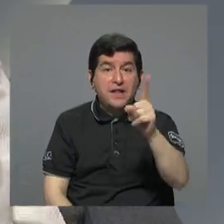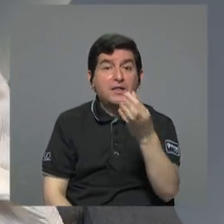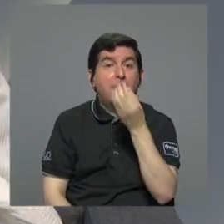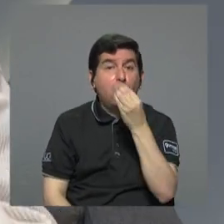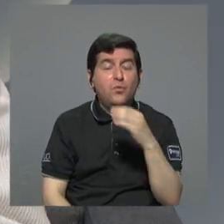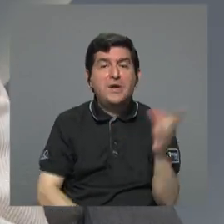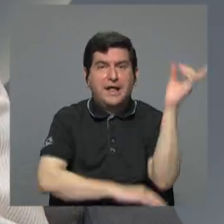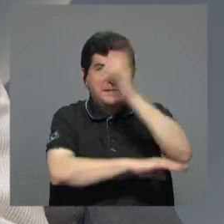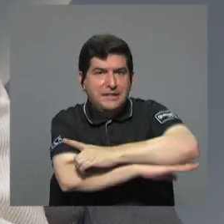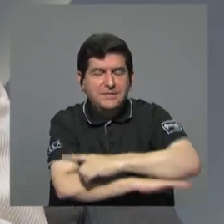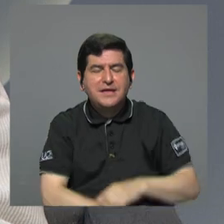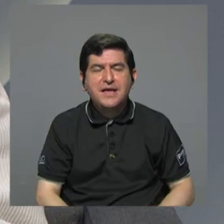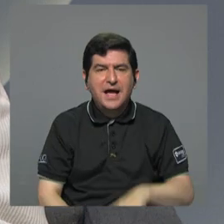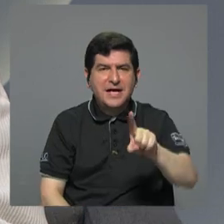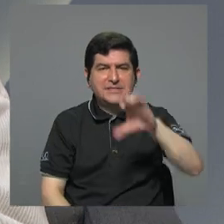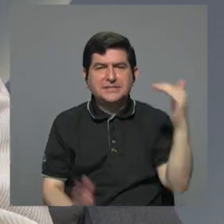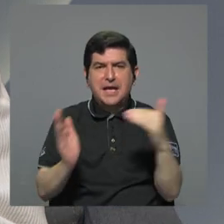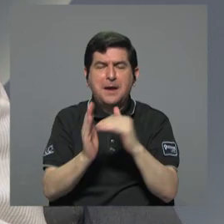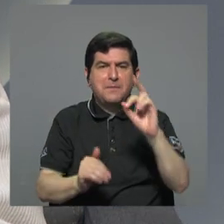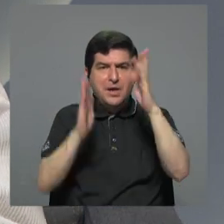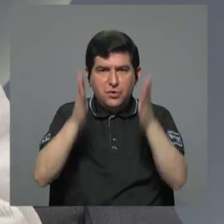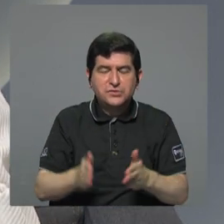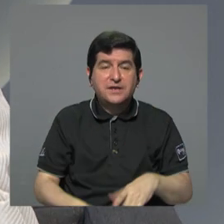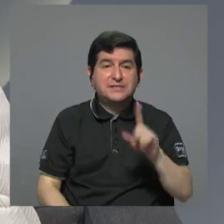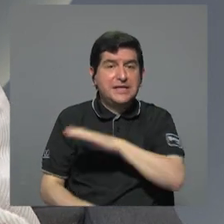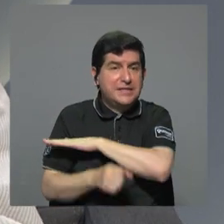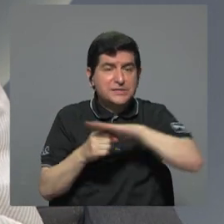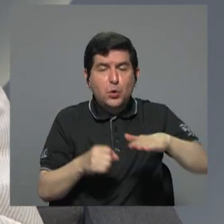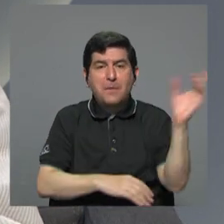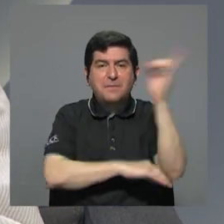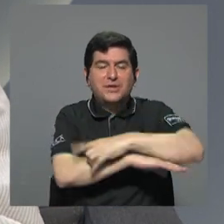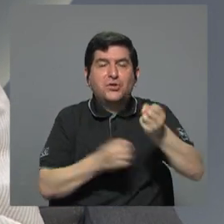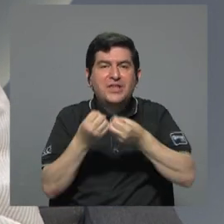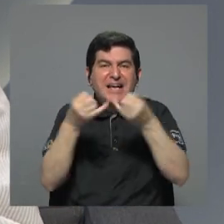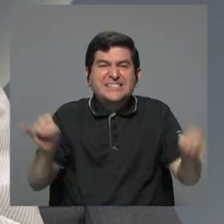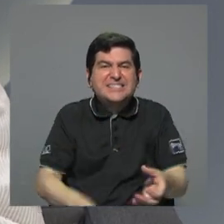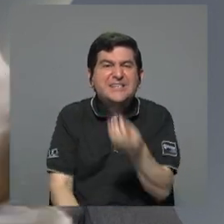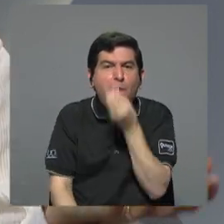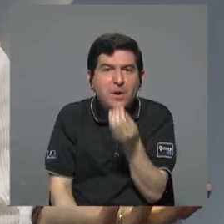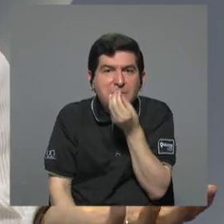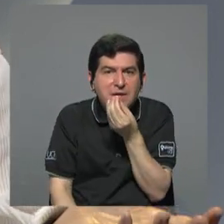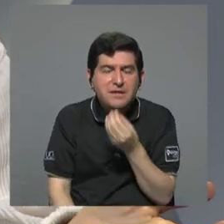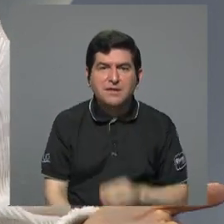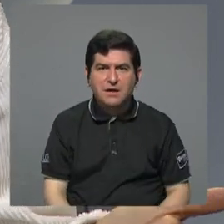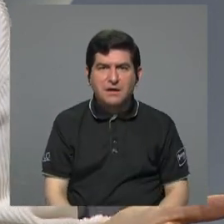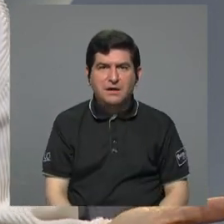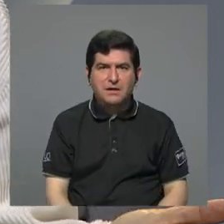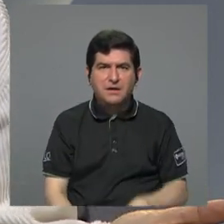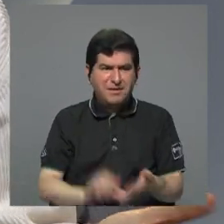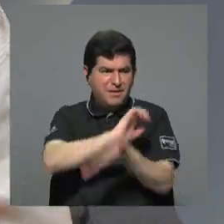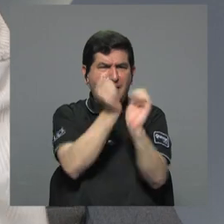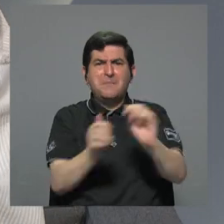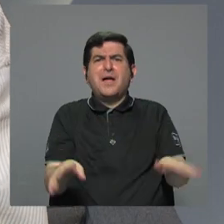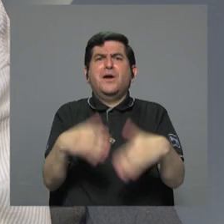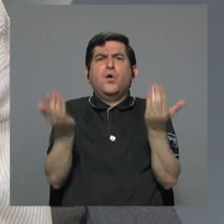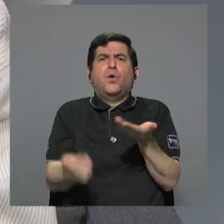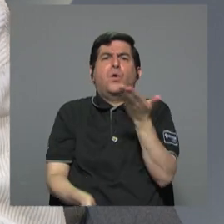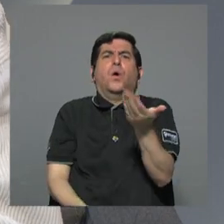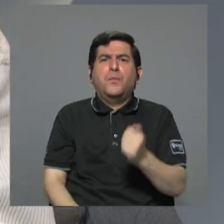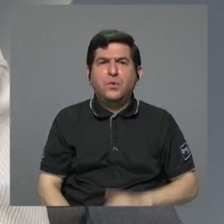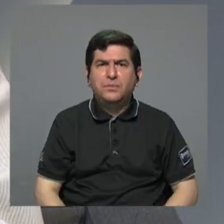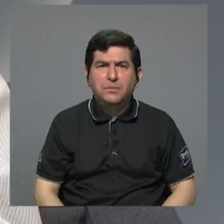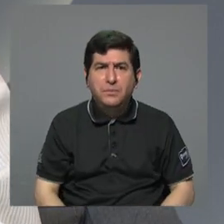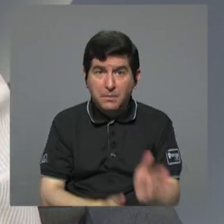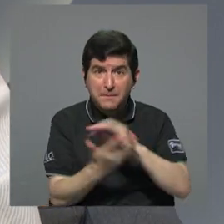Y hay 100 mil costarricenses que pasan un día entero sin comer. ¿Cómo hacen ustedes para revertir esto? ¿Es esto parte